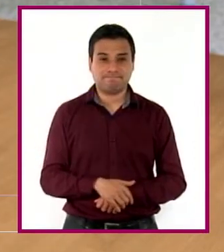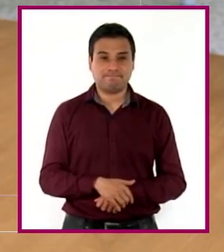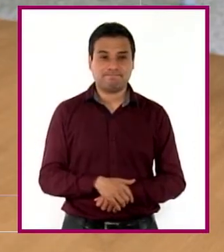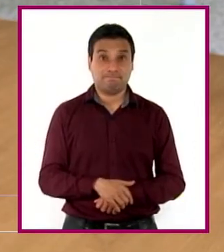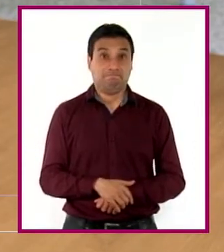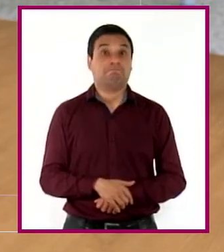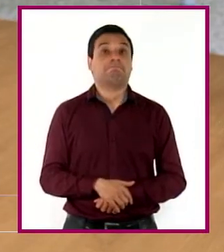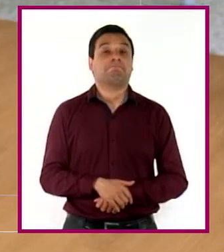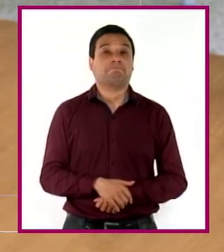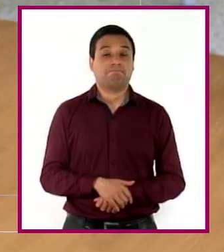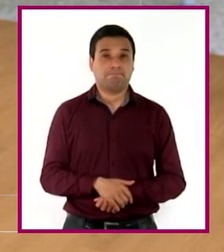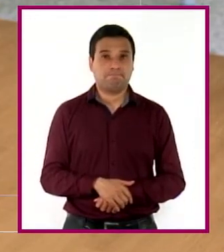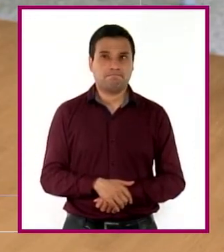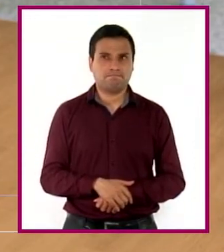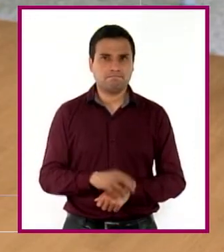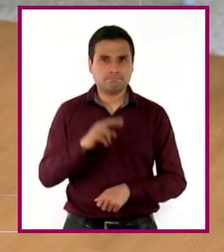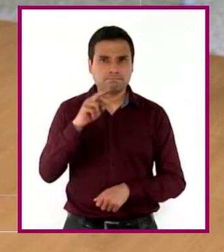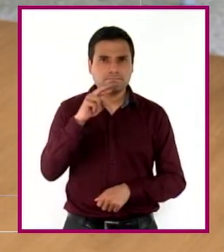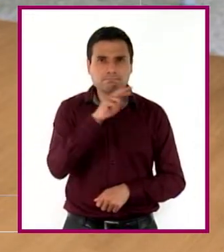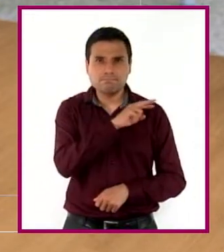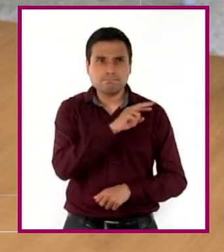¡Vaya, eso fue rápido!